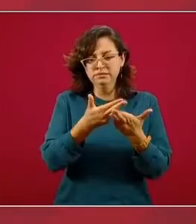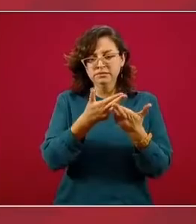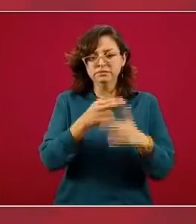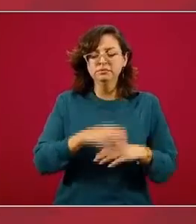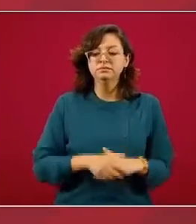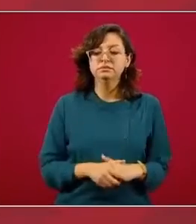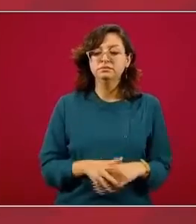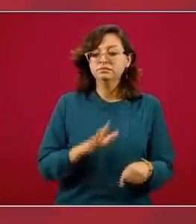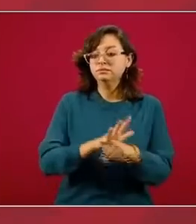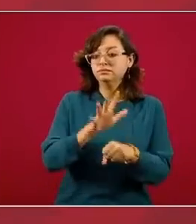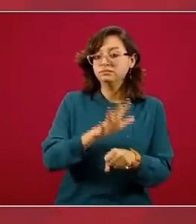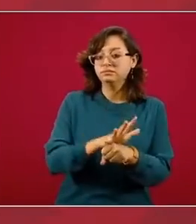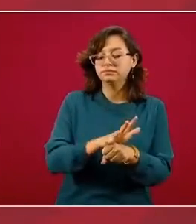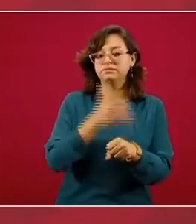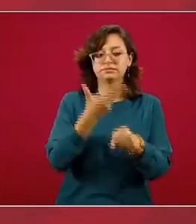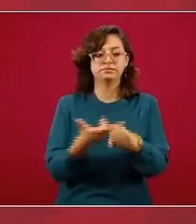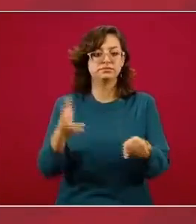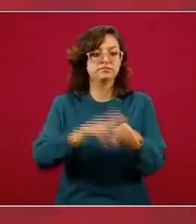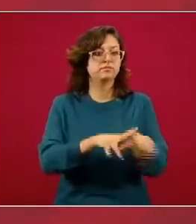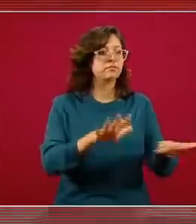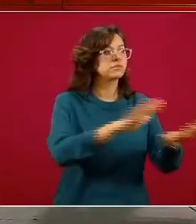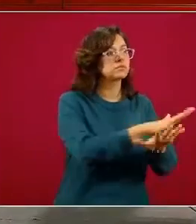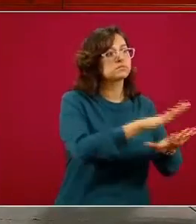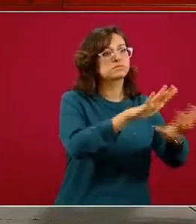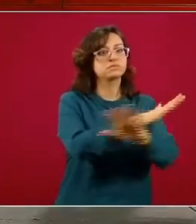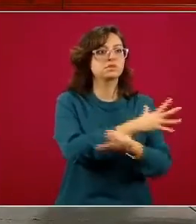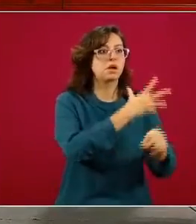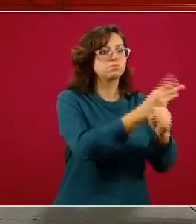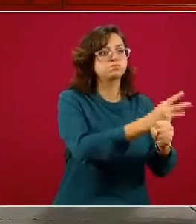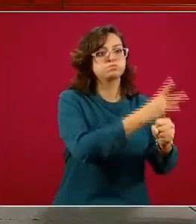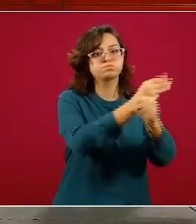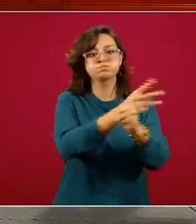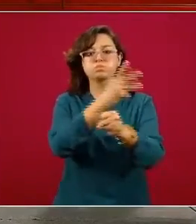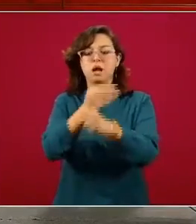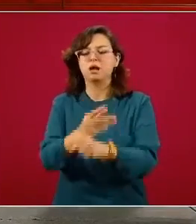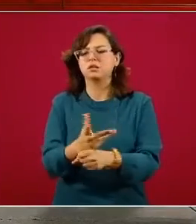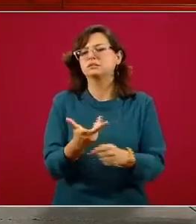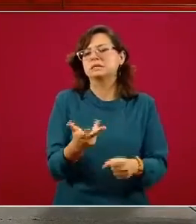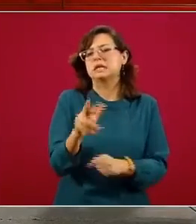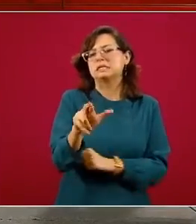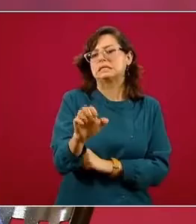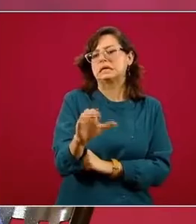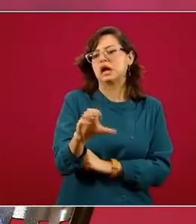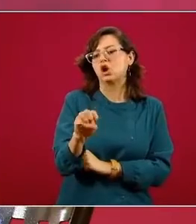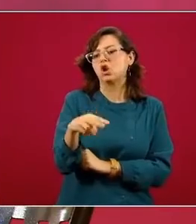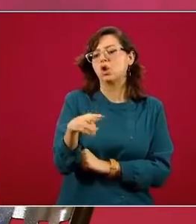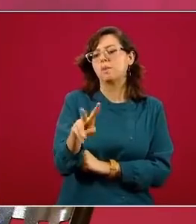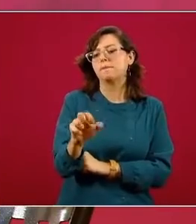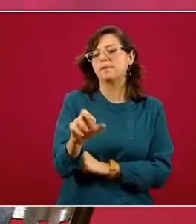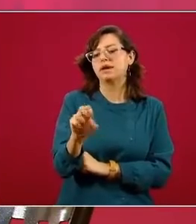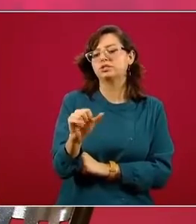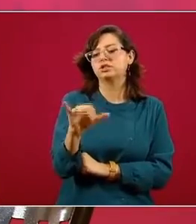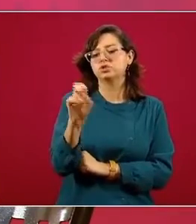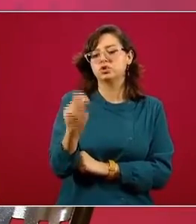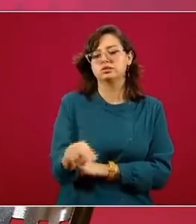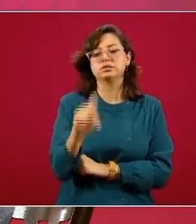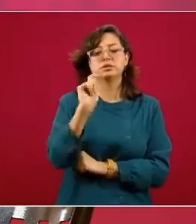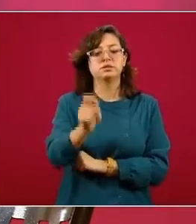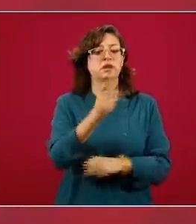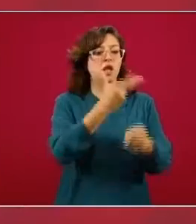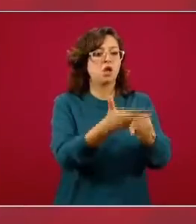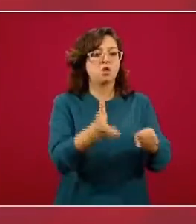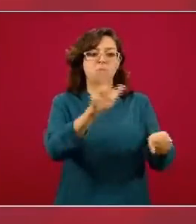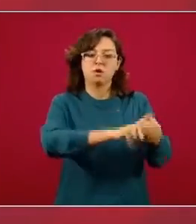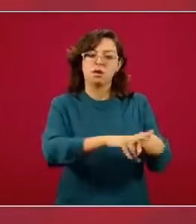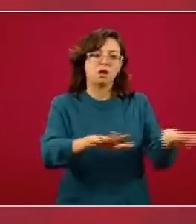es la reconversión hospitalaria. Y en la reconversión hospitalaria lo que se hace es que muchas cosas se reorganizan los hospitales